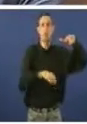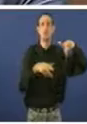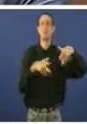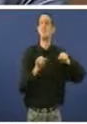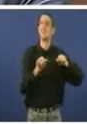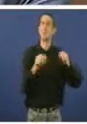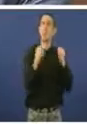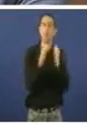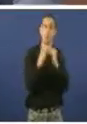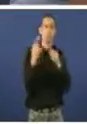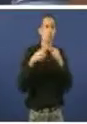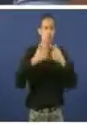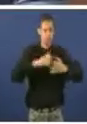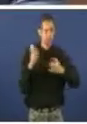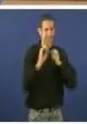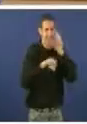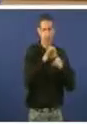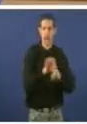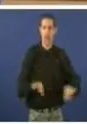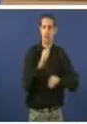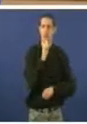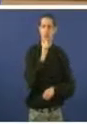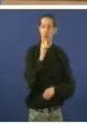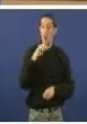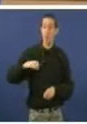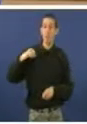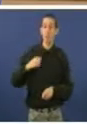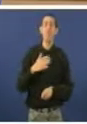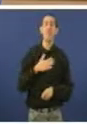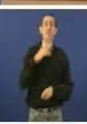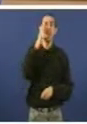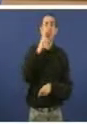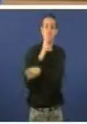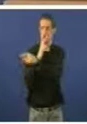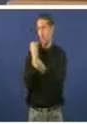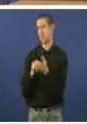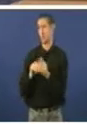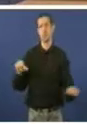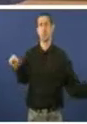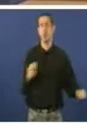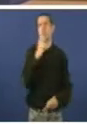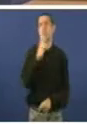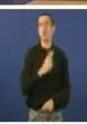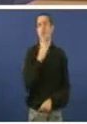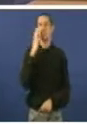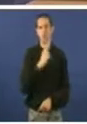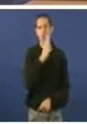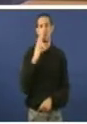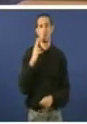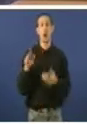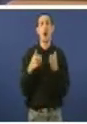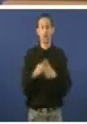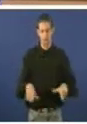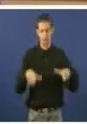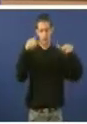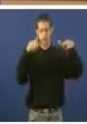equipamento. Vostedes nos deixan un hospital de Vigo tantas veces prometido, comprometido, maquetas incluídas,